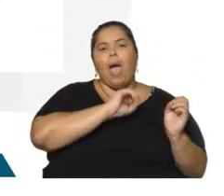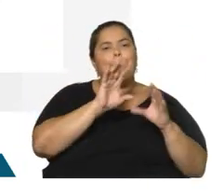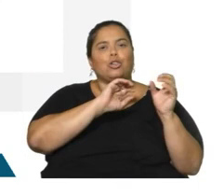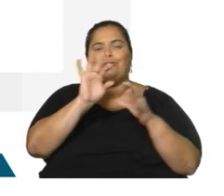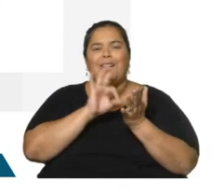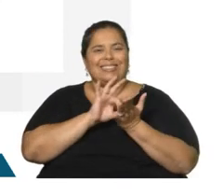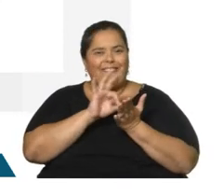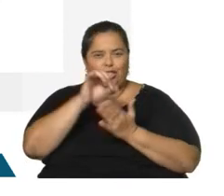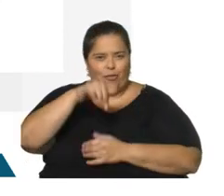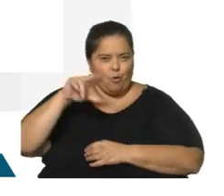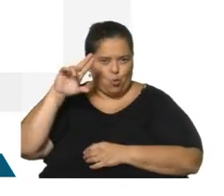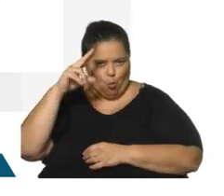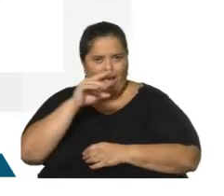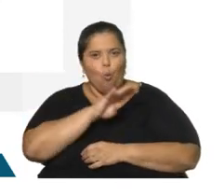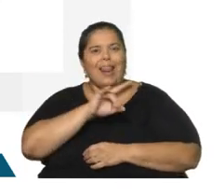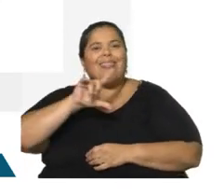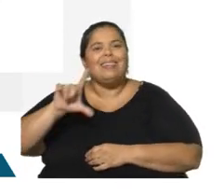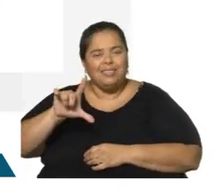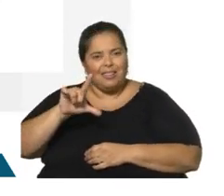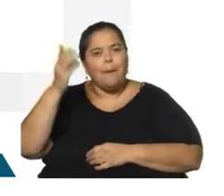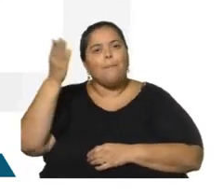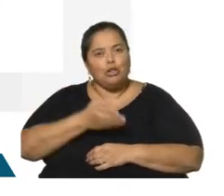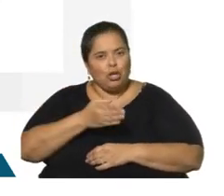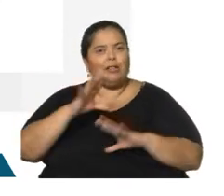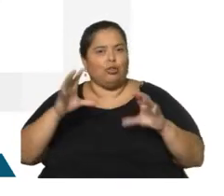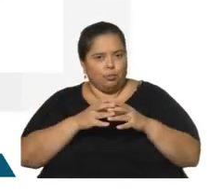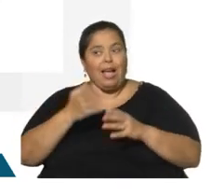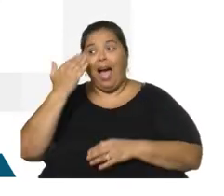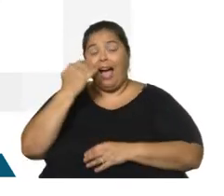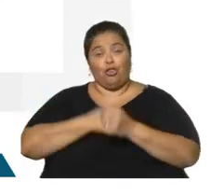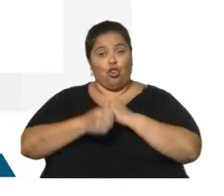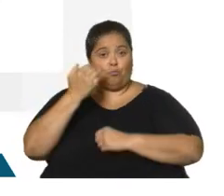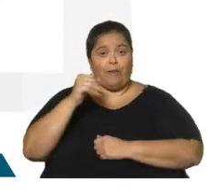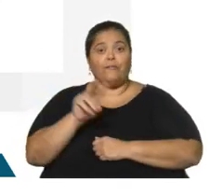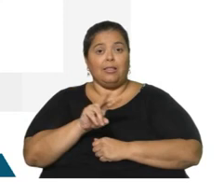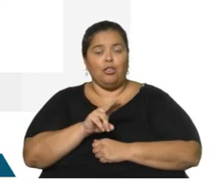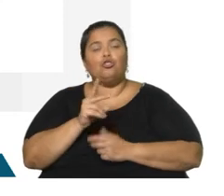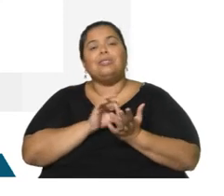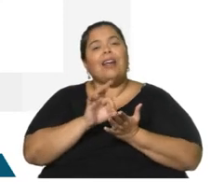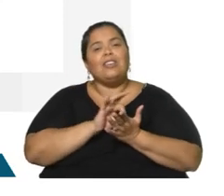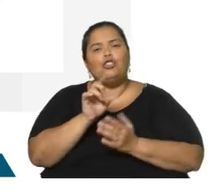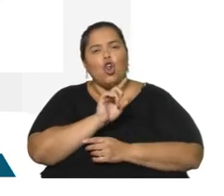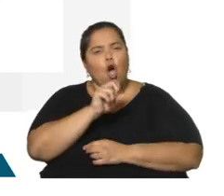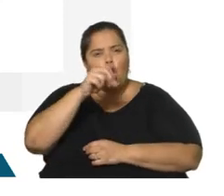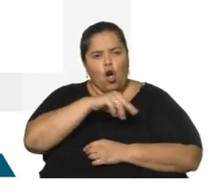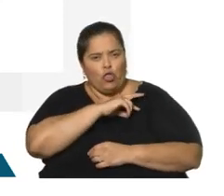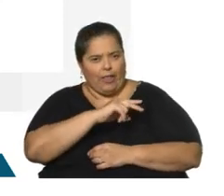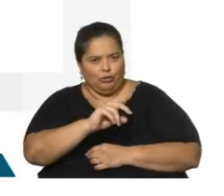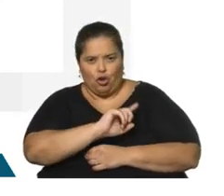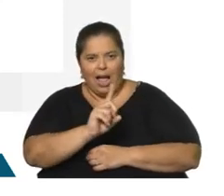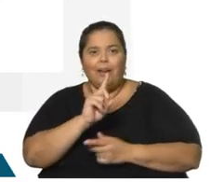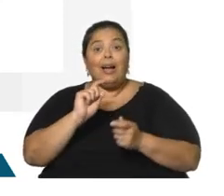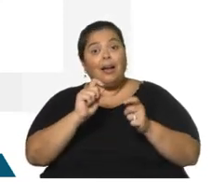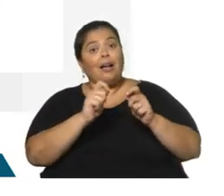Uruguay. Un 47% en conjunto en el año 2022. Si bien los servicios no tradicionales venían capeando el